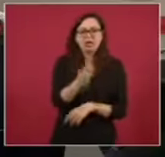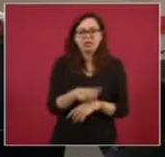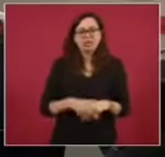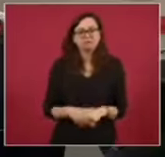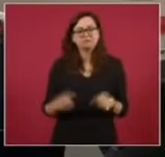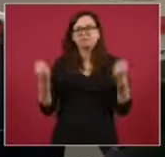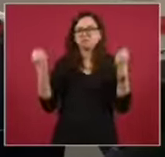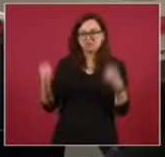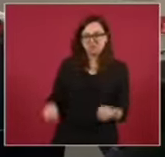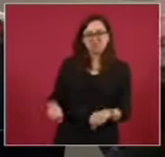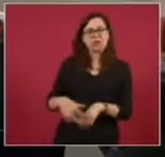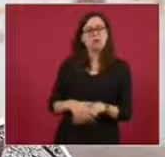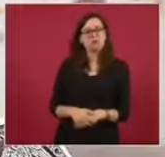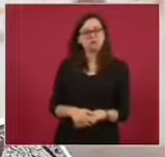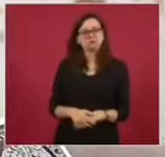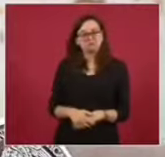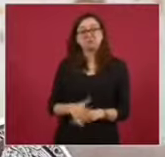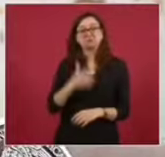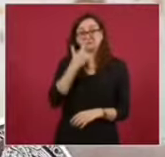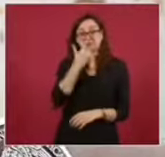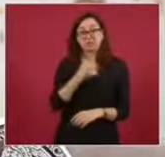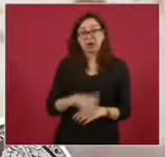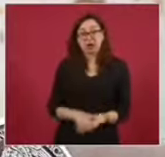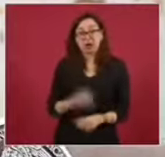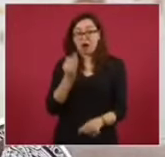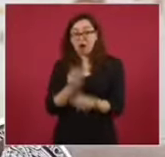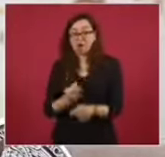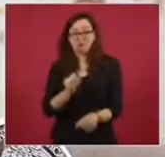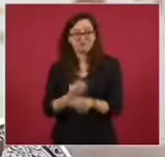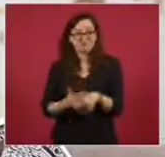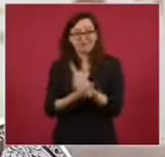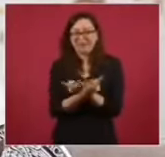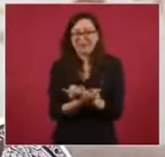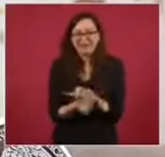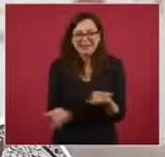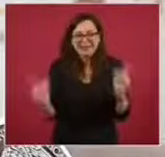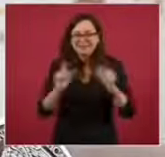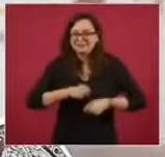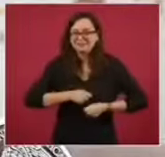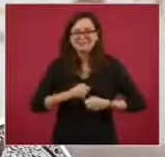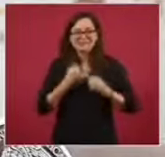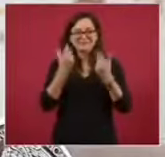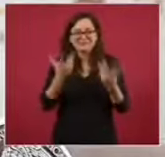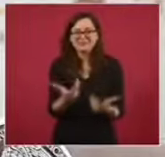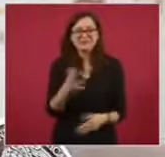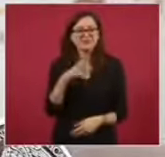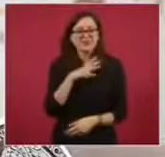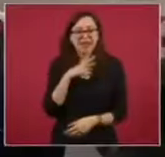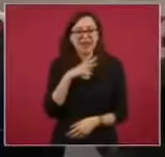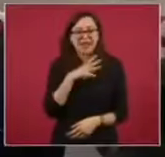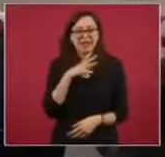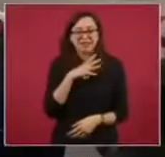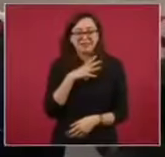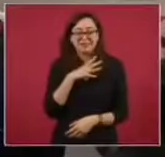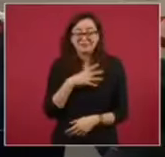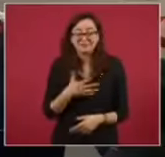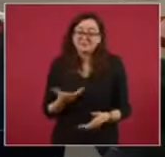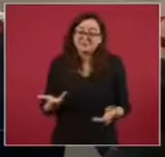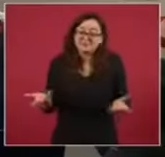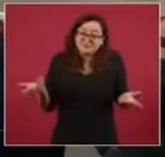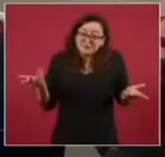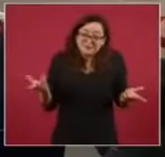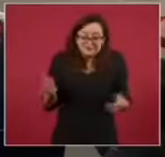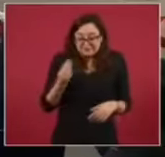como nunca antes en la historia moderna del país. Por lo demás, cada día más se